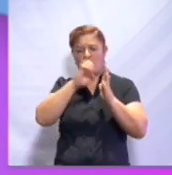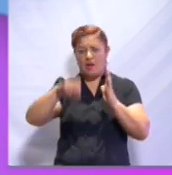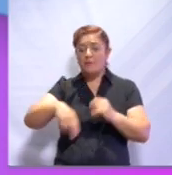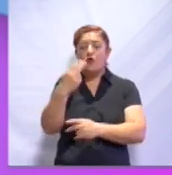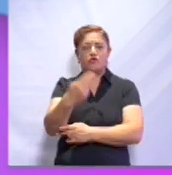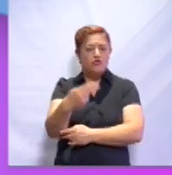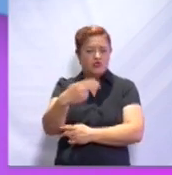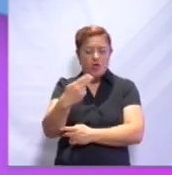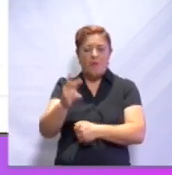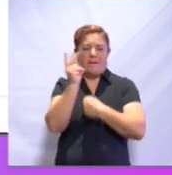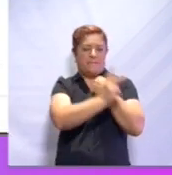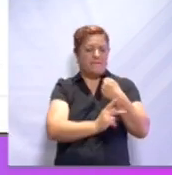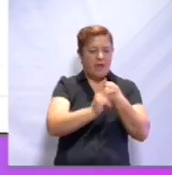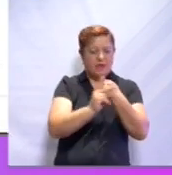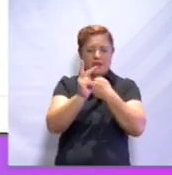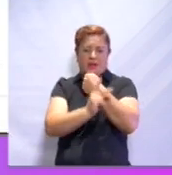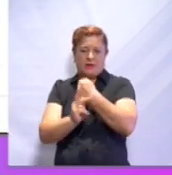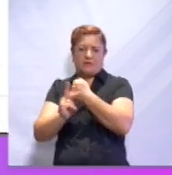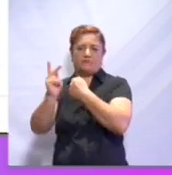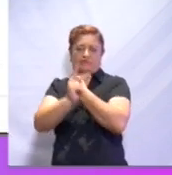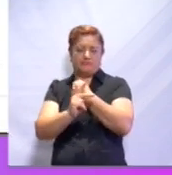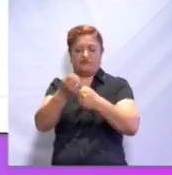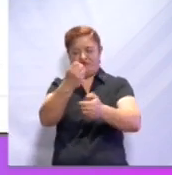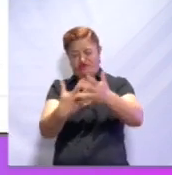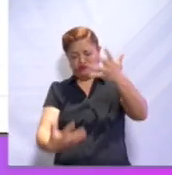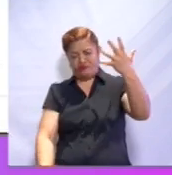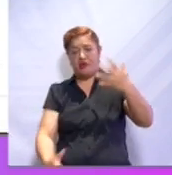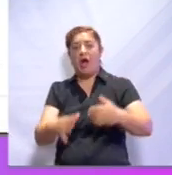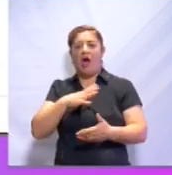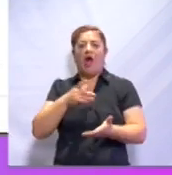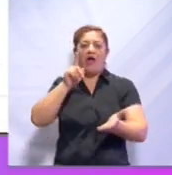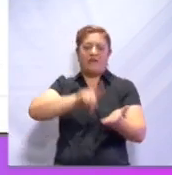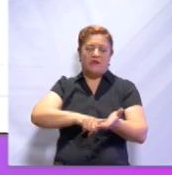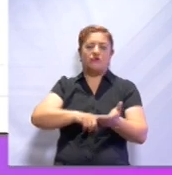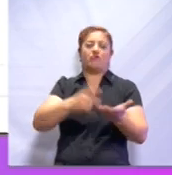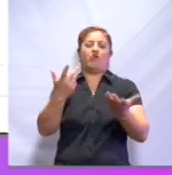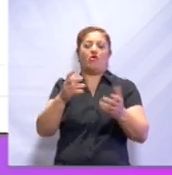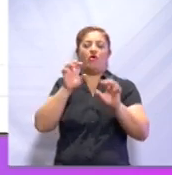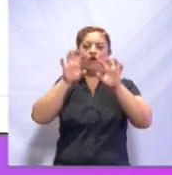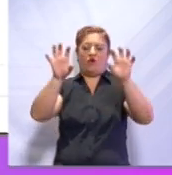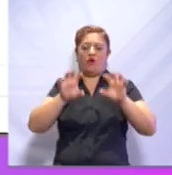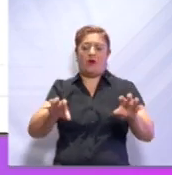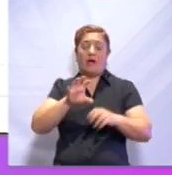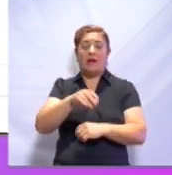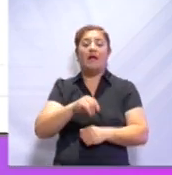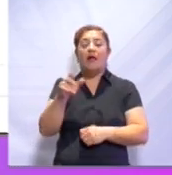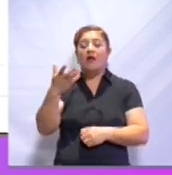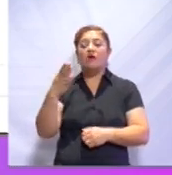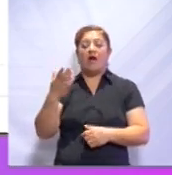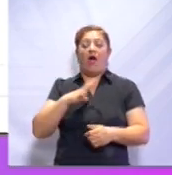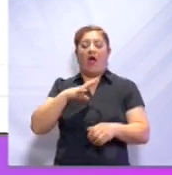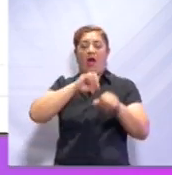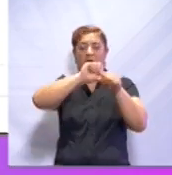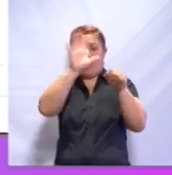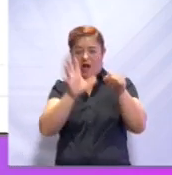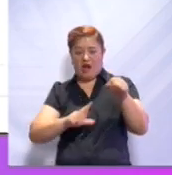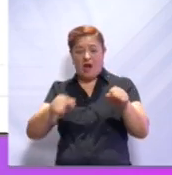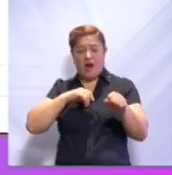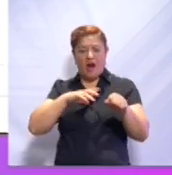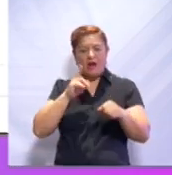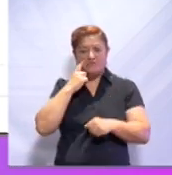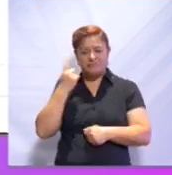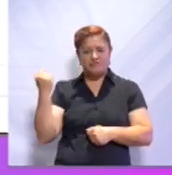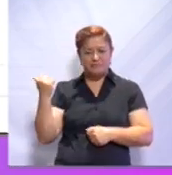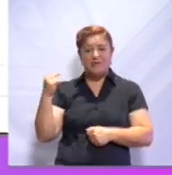los nombres de los países de los cuales se conforman los continentes. Aquí en el africano podemos encontrar la rosa de vientos que nos ubica en los puntos